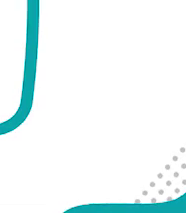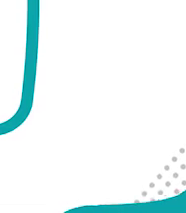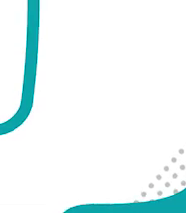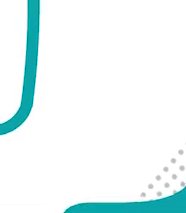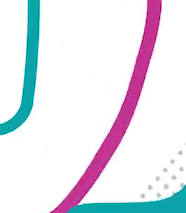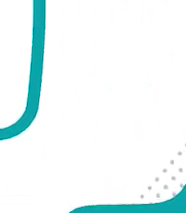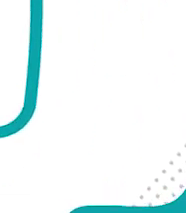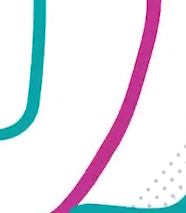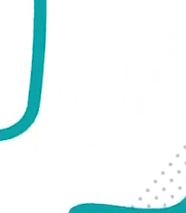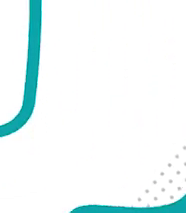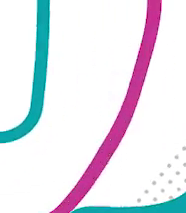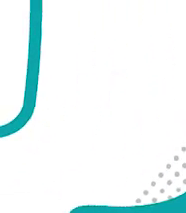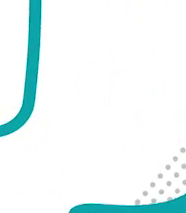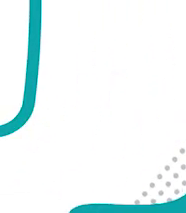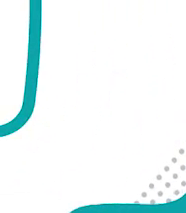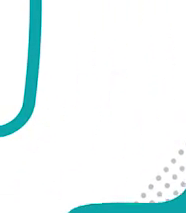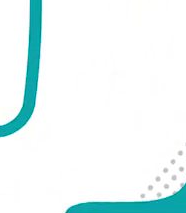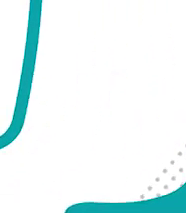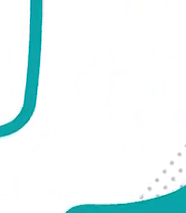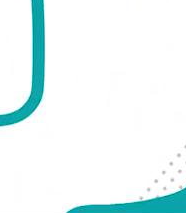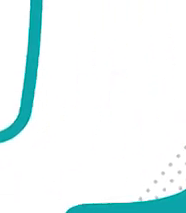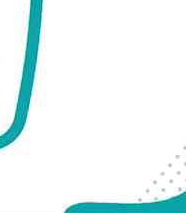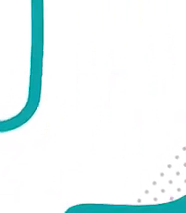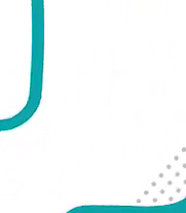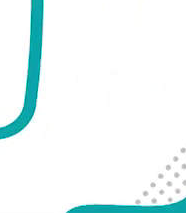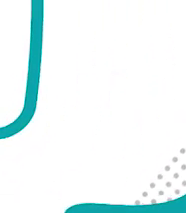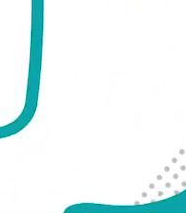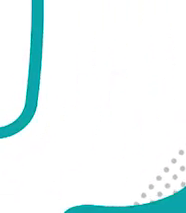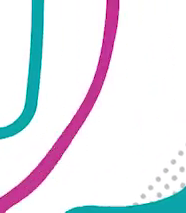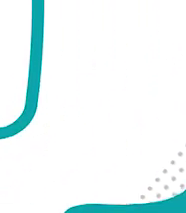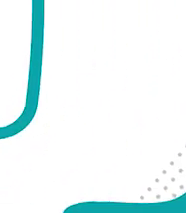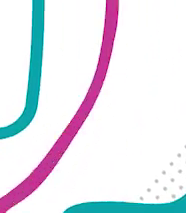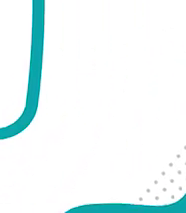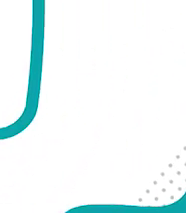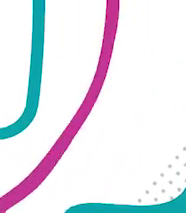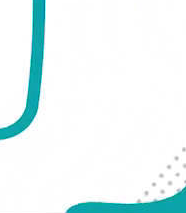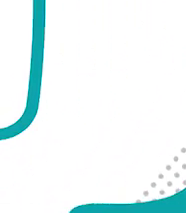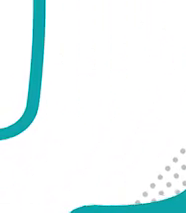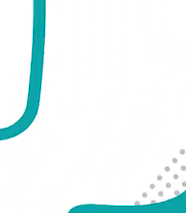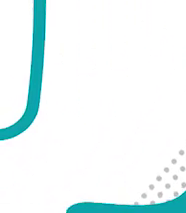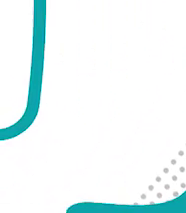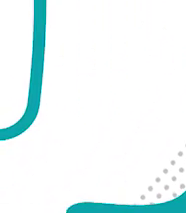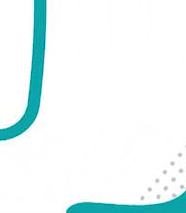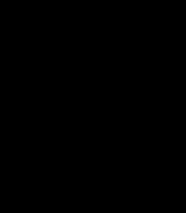en.cep.com.mx Amén. CC por Antarctica Films Argentina